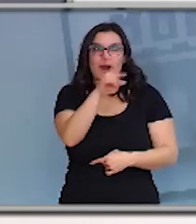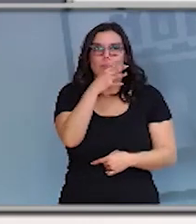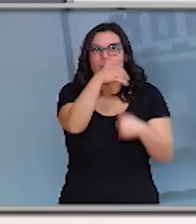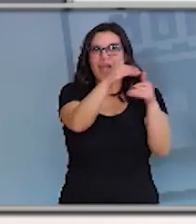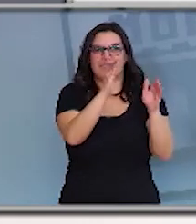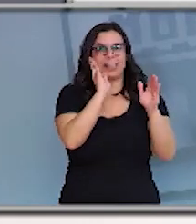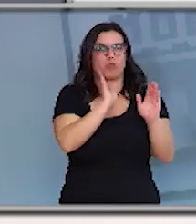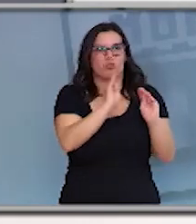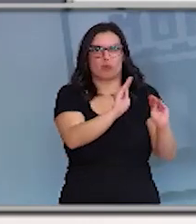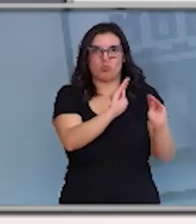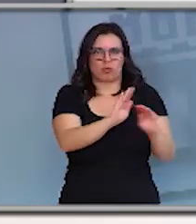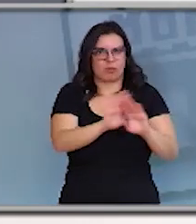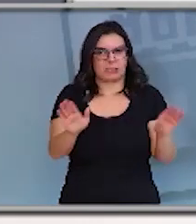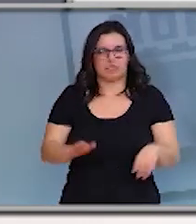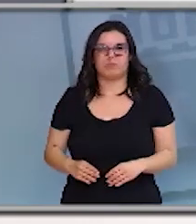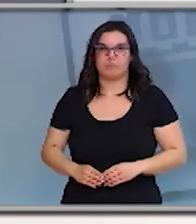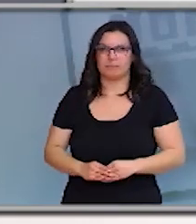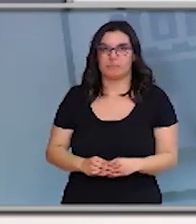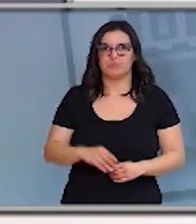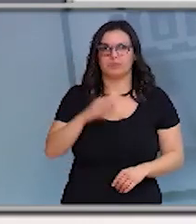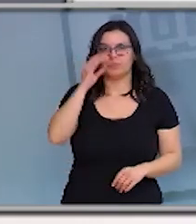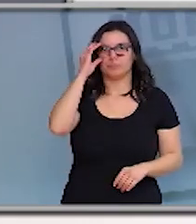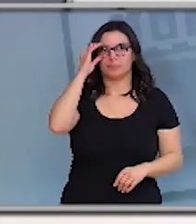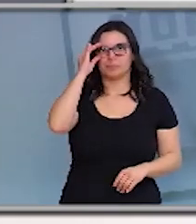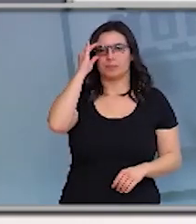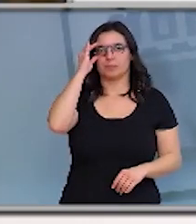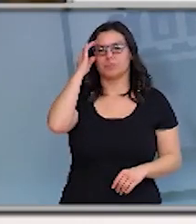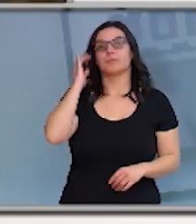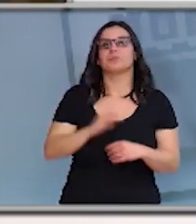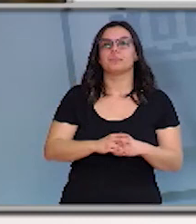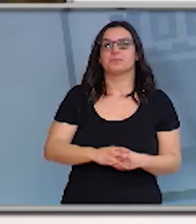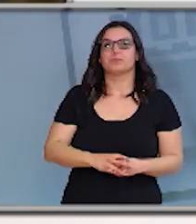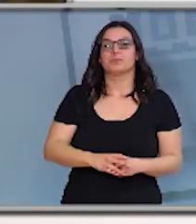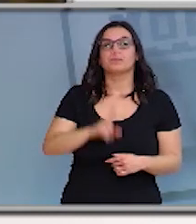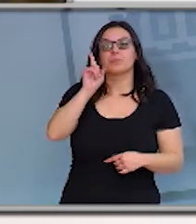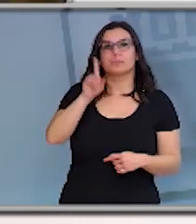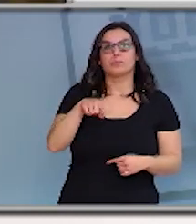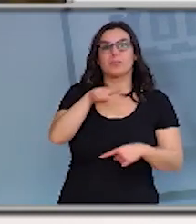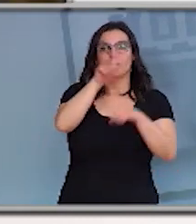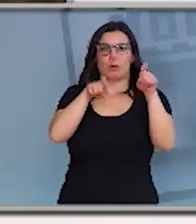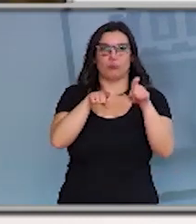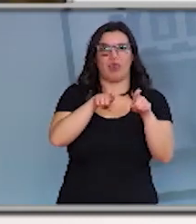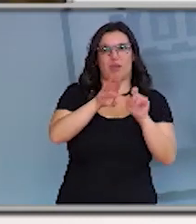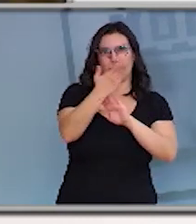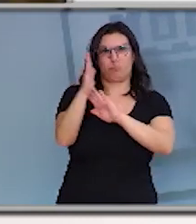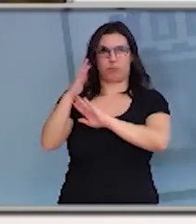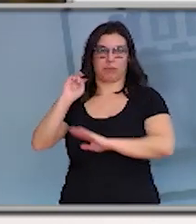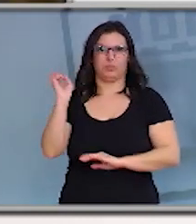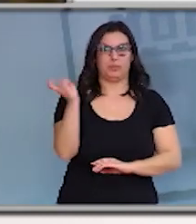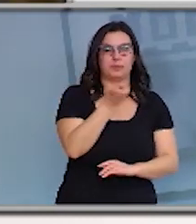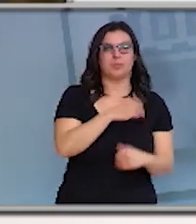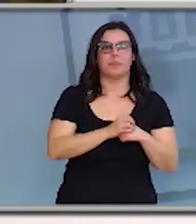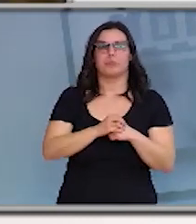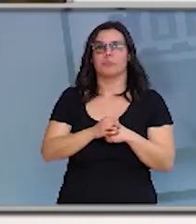el propio hospital de Miranda. La siguiente también es una pregunta múltiple de Eugenio de